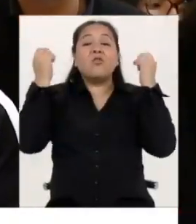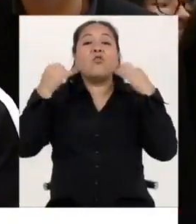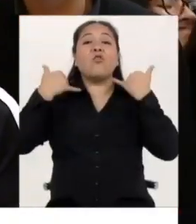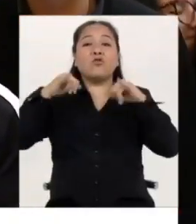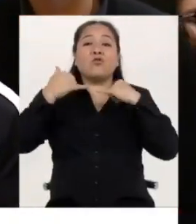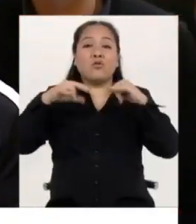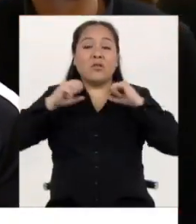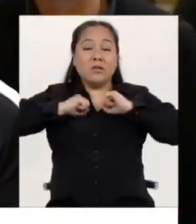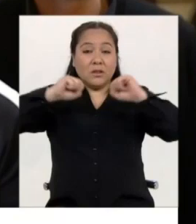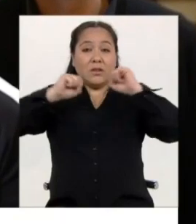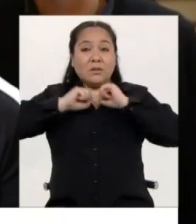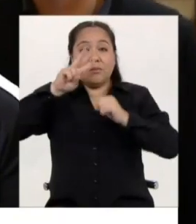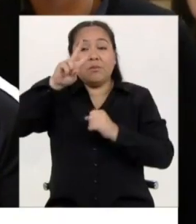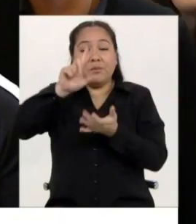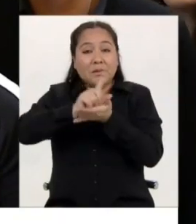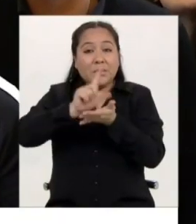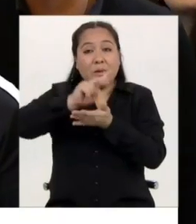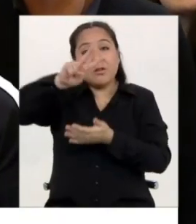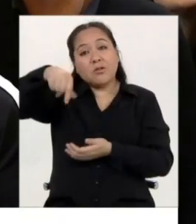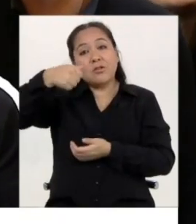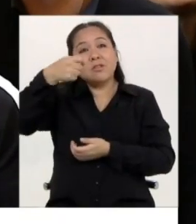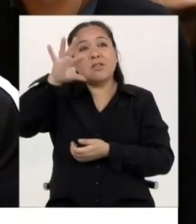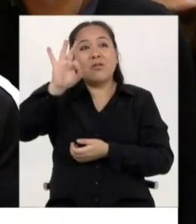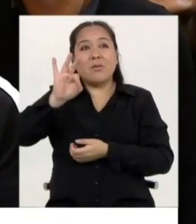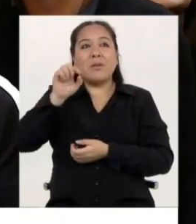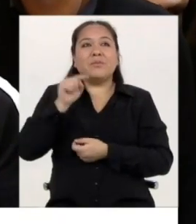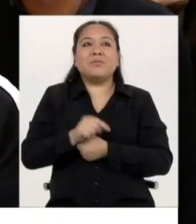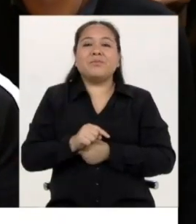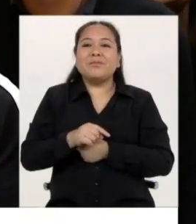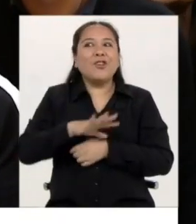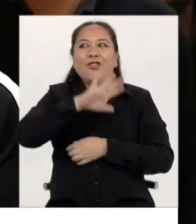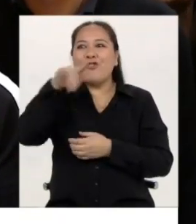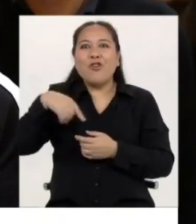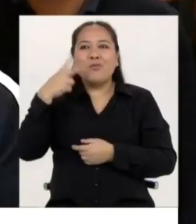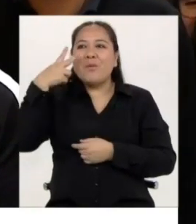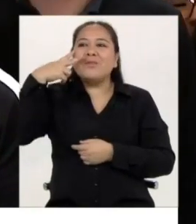evento multideportivo de América, del que todos seremos testigos. ¡Gracias! ¡Gracias! ¡Gracias! ¡Gracias!